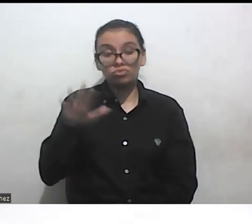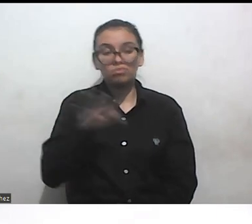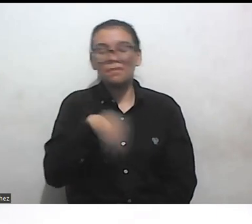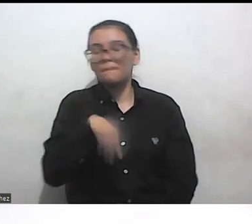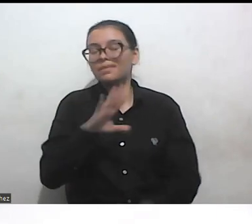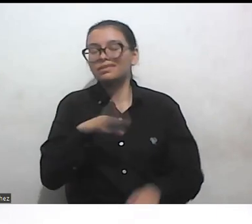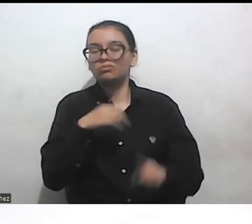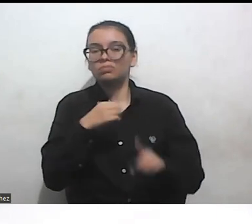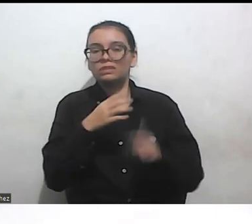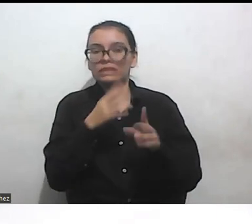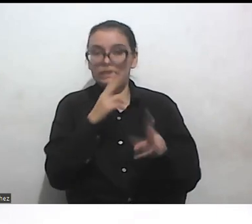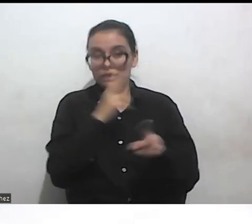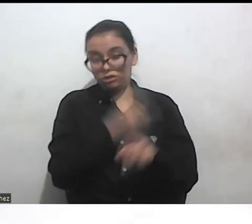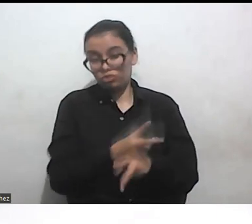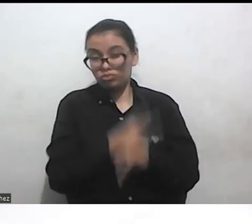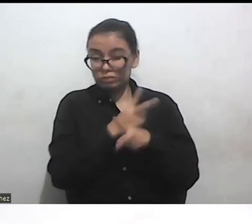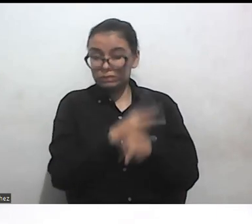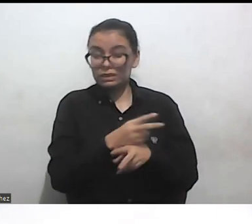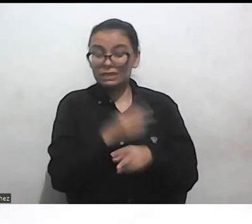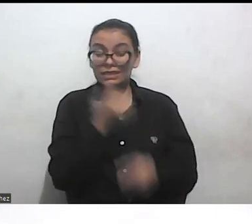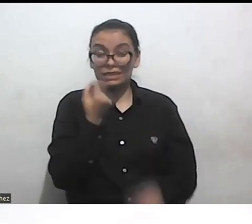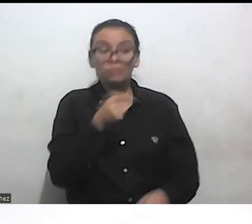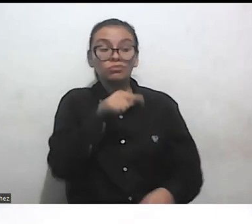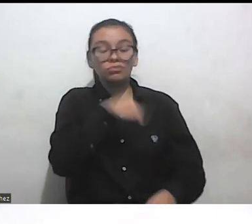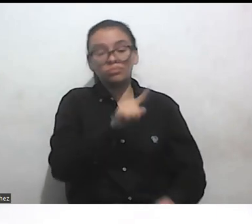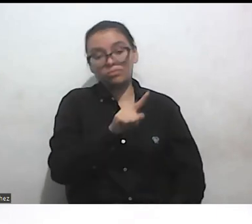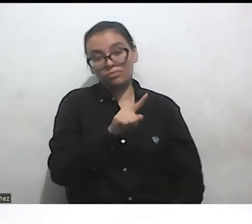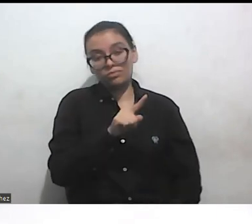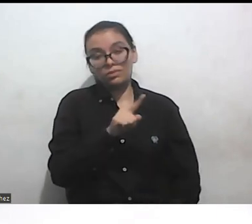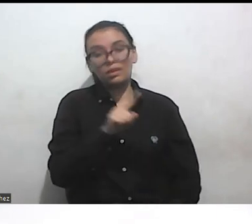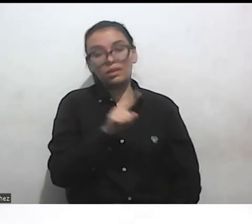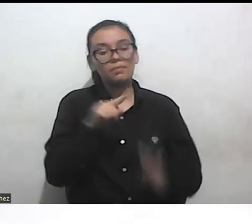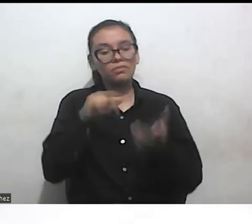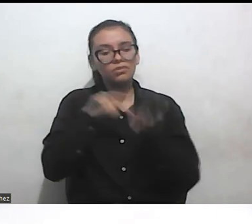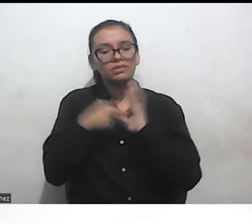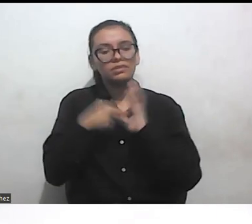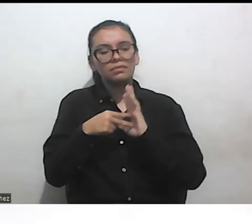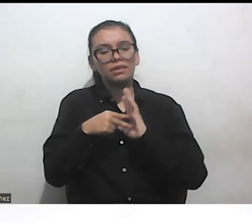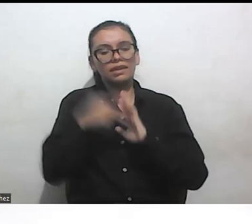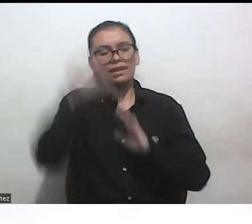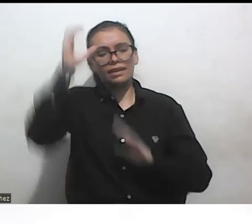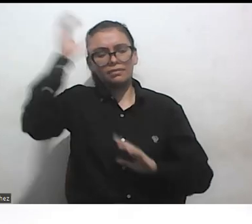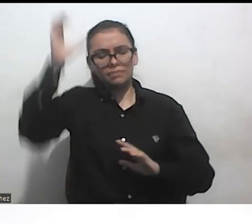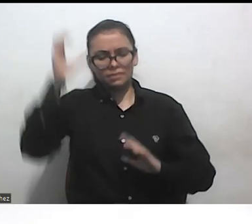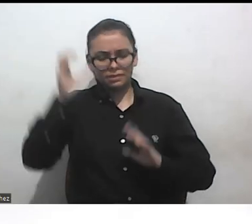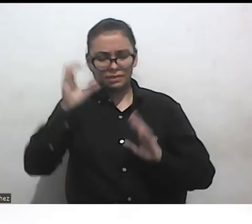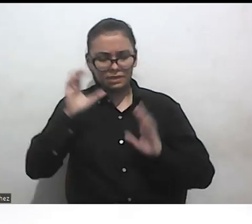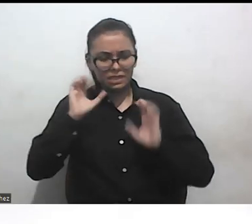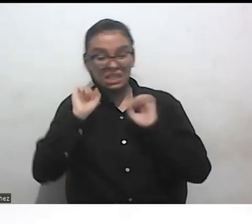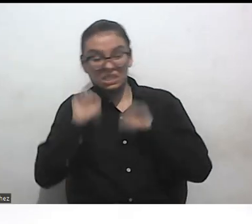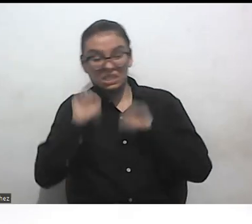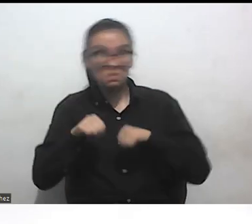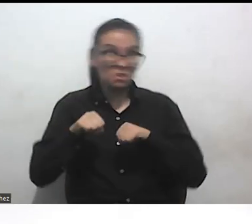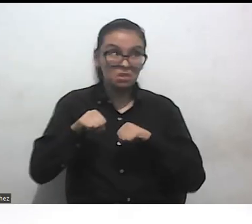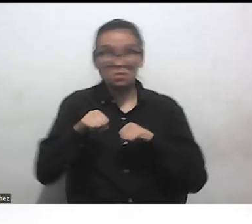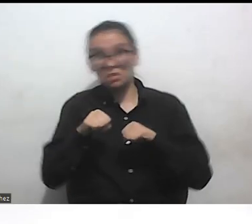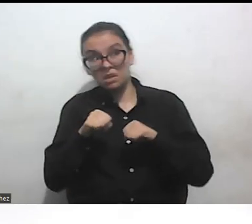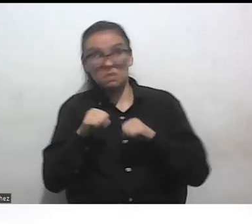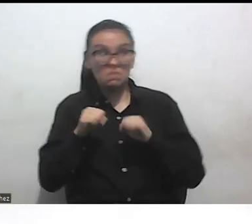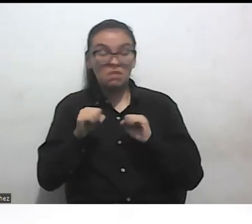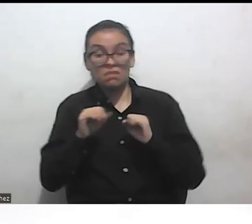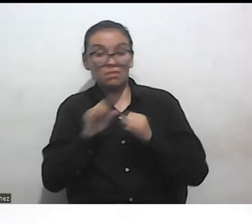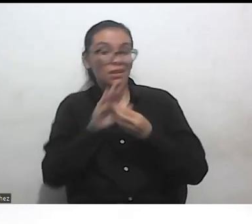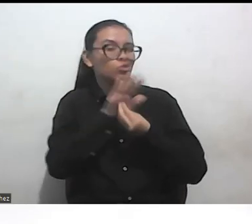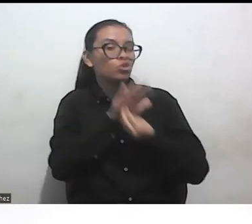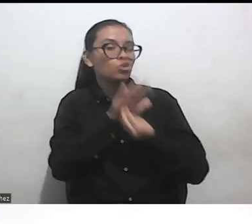el tema de discapacidad y el capacitismo se ha utilizado como un dispositivo de opresión de los otros